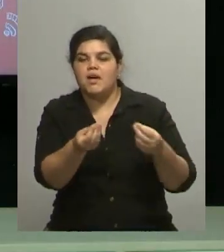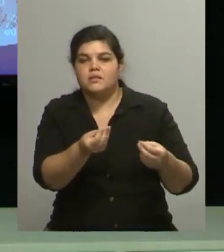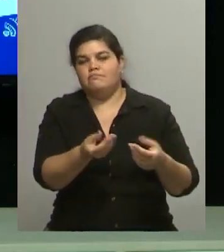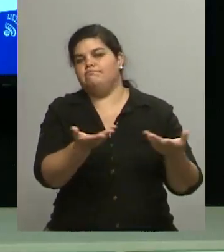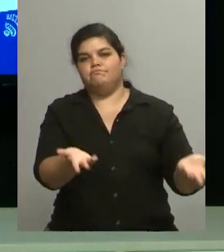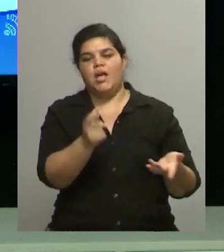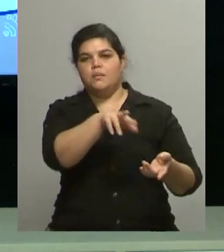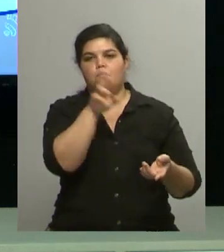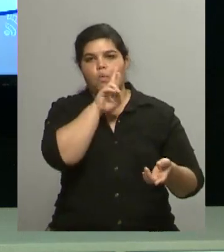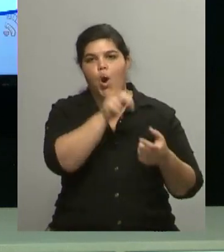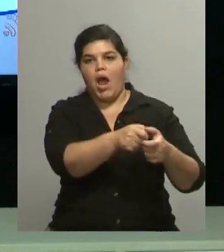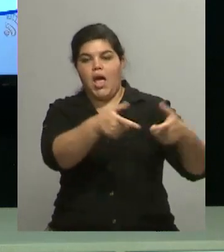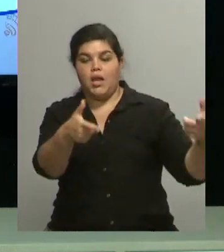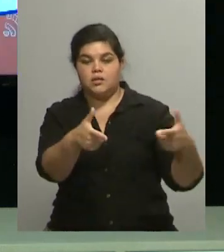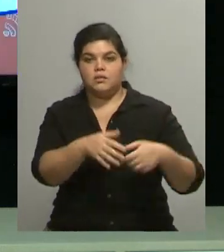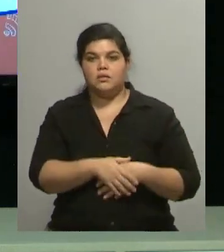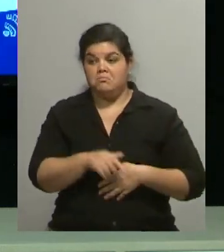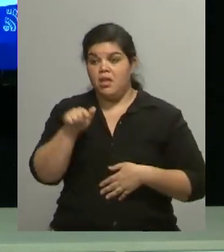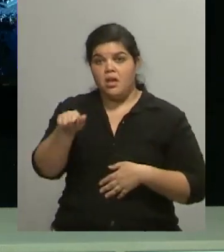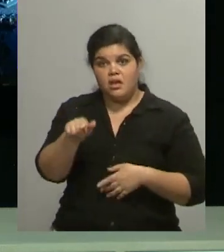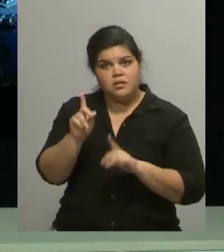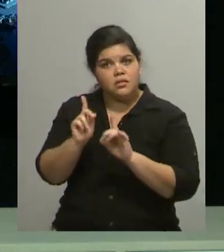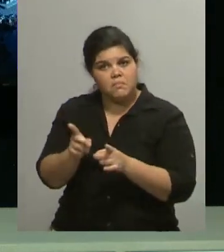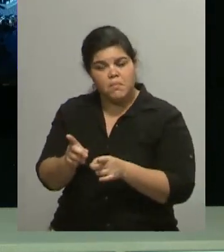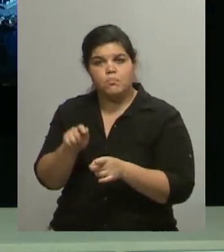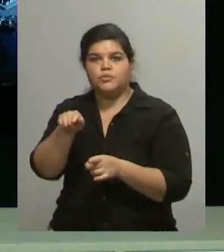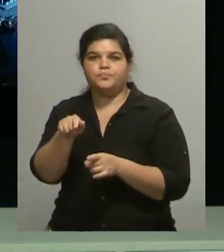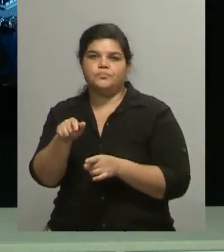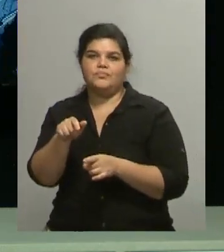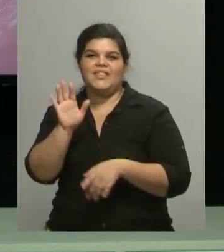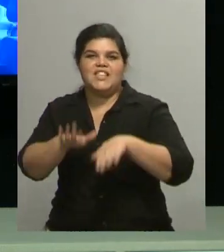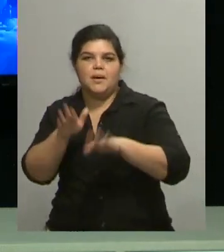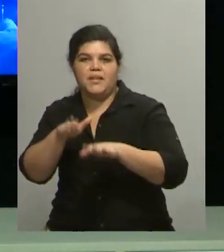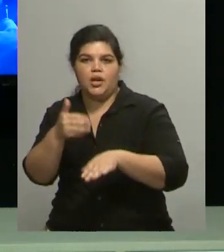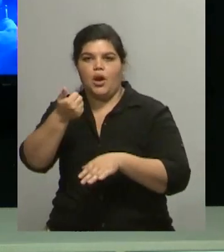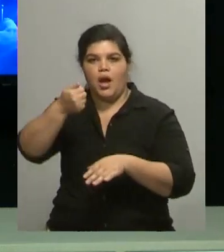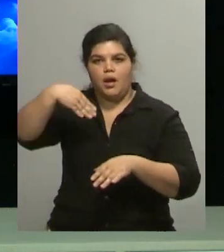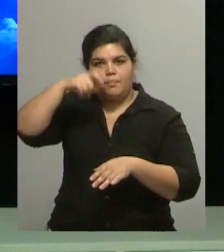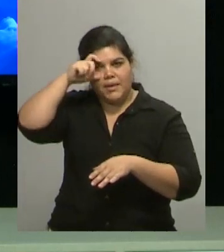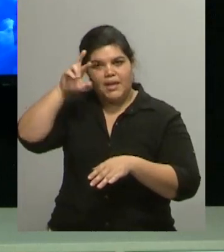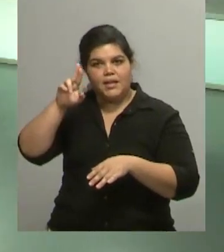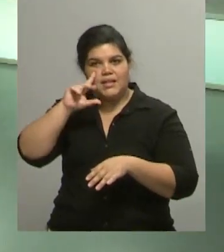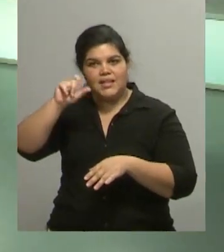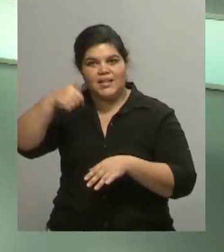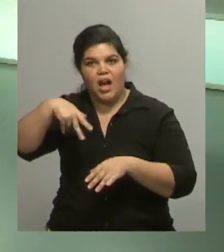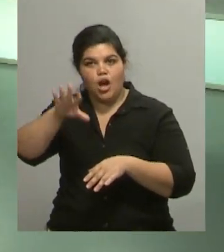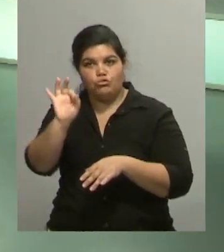sí tienen que ver con el otro y con el otro para con vos, pero zapateo americano, como es una danza,